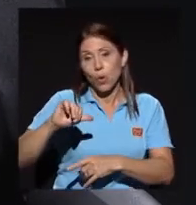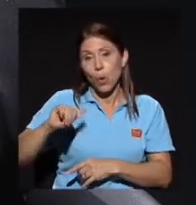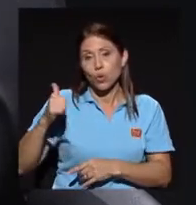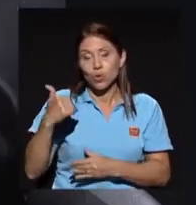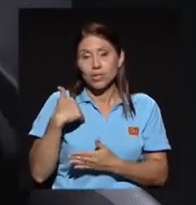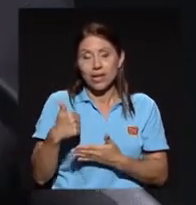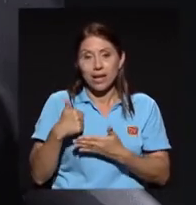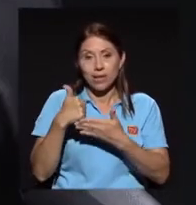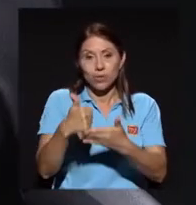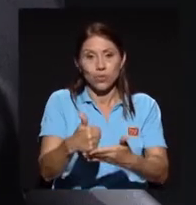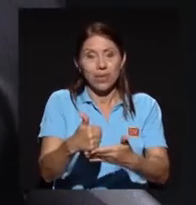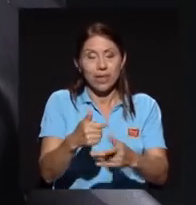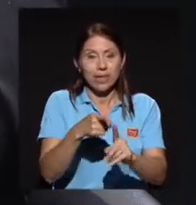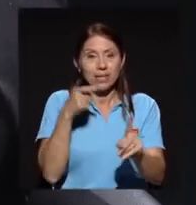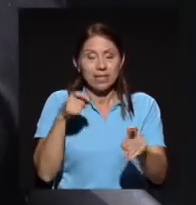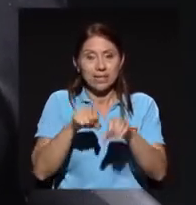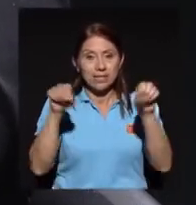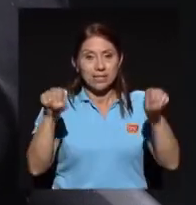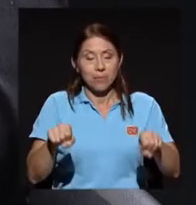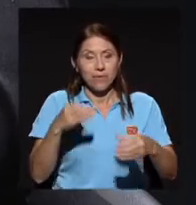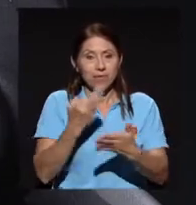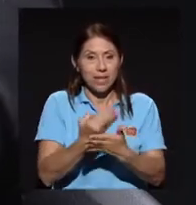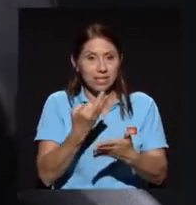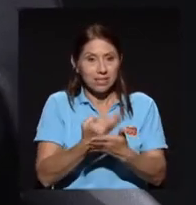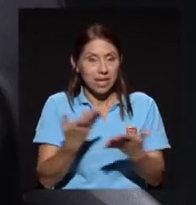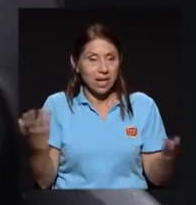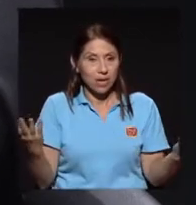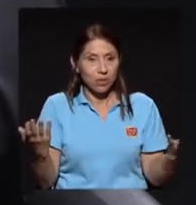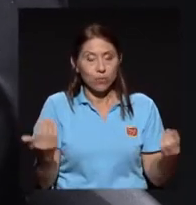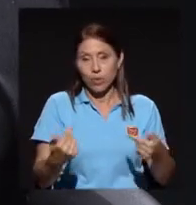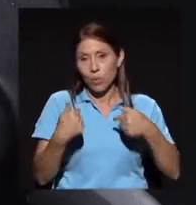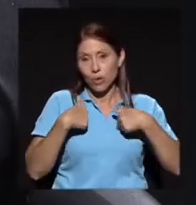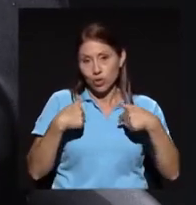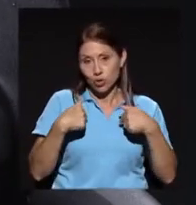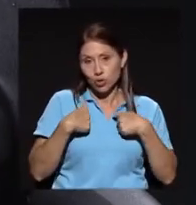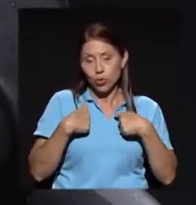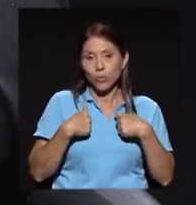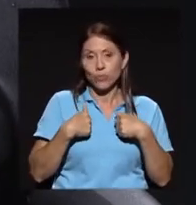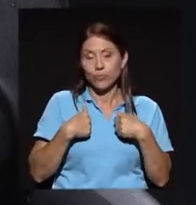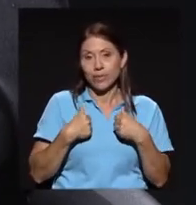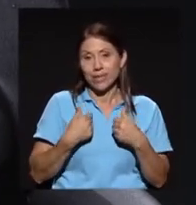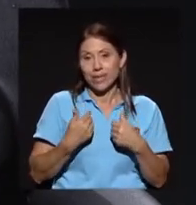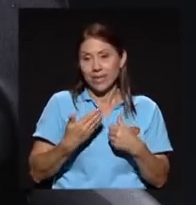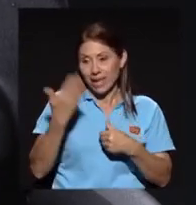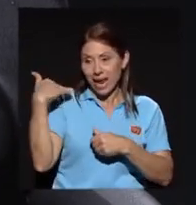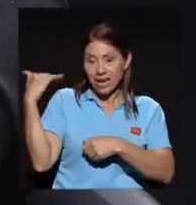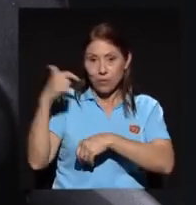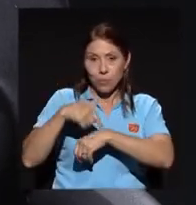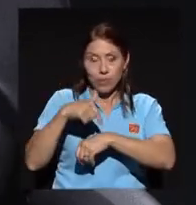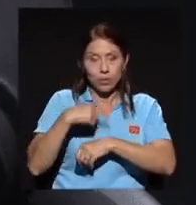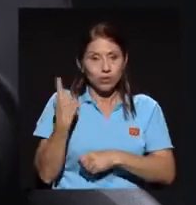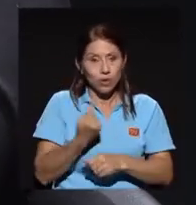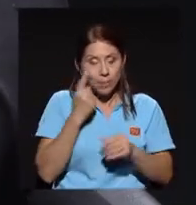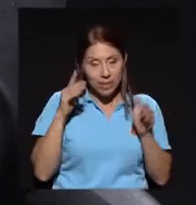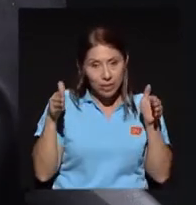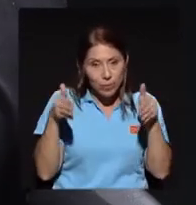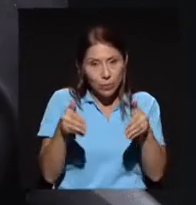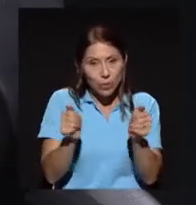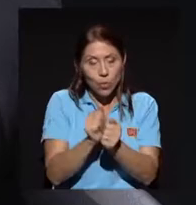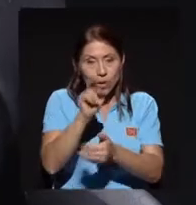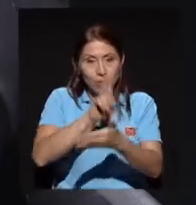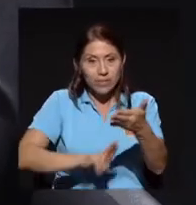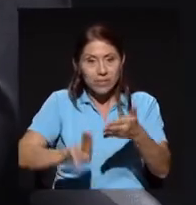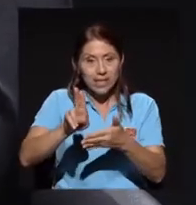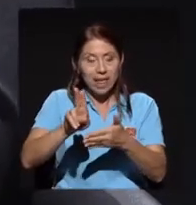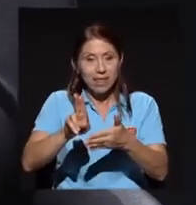sistema financiero, bueno yo que estaba con la universidad en ese momento solamente, y lo más rico